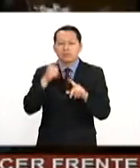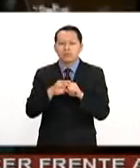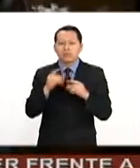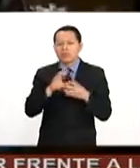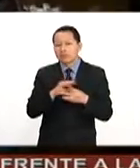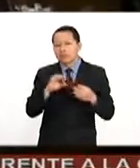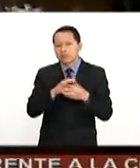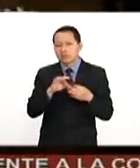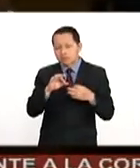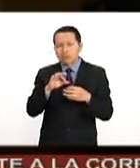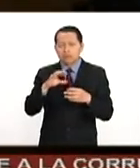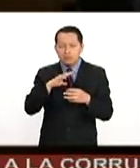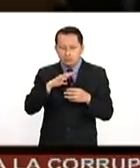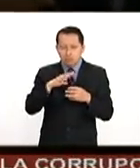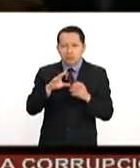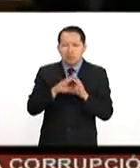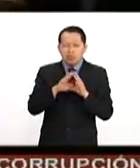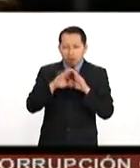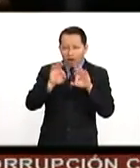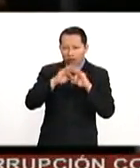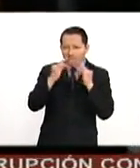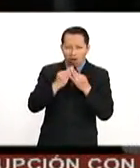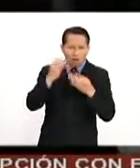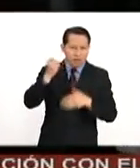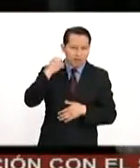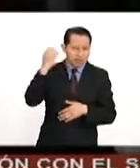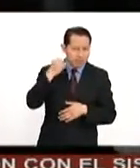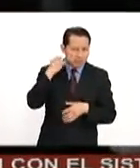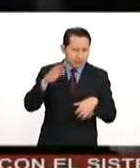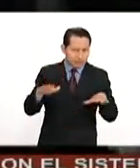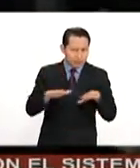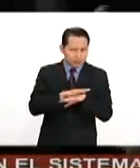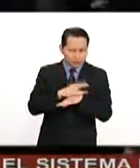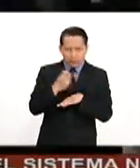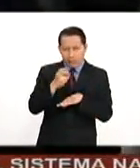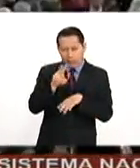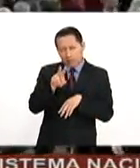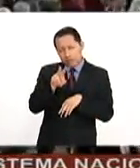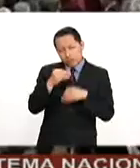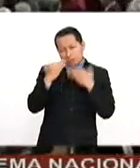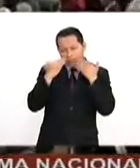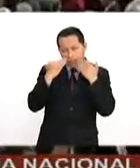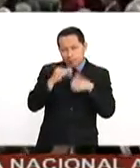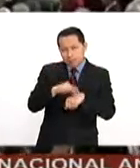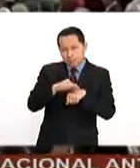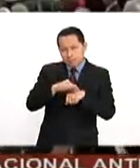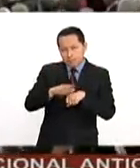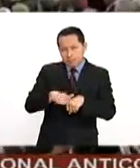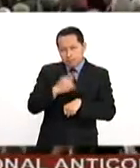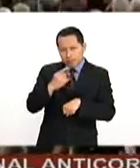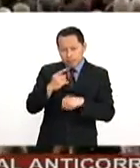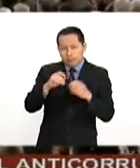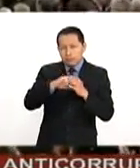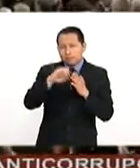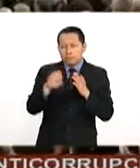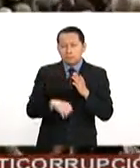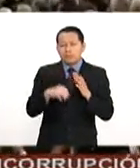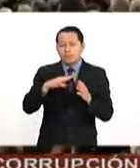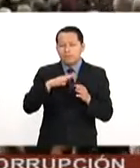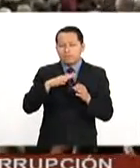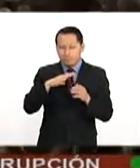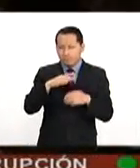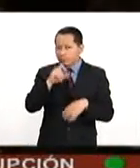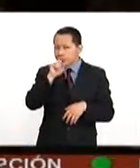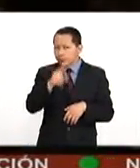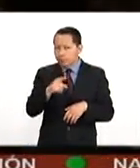del cambio de tono. Y esto creo que fue bastante evidente, porque, por ejemplo, una de las cosas que llamó la